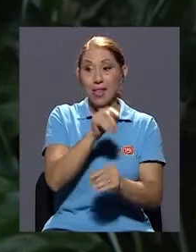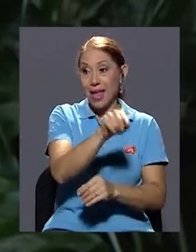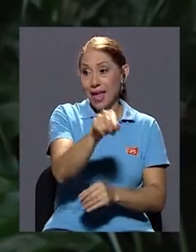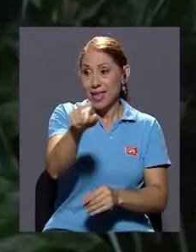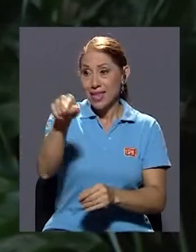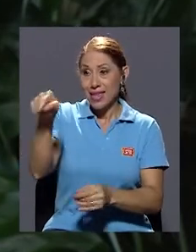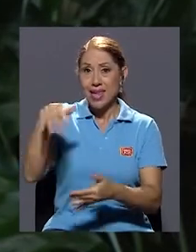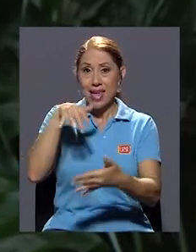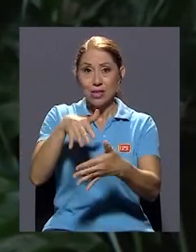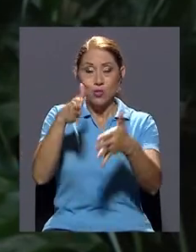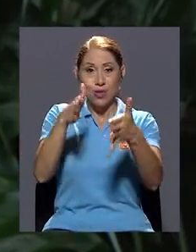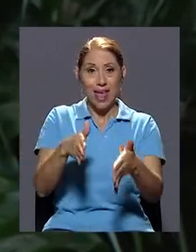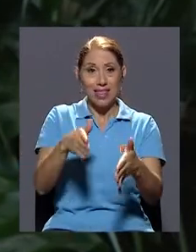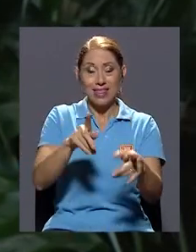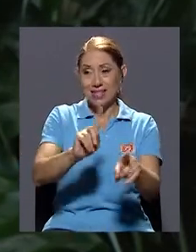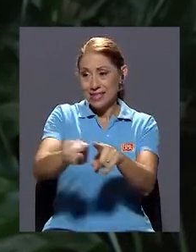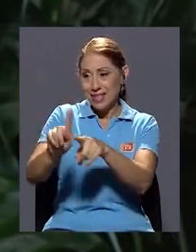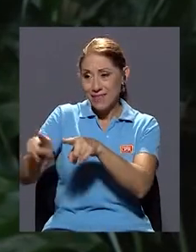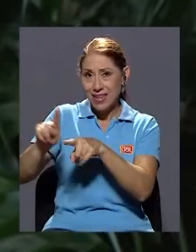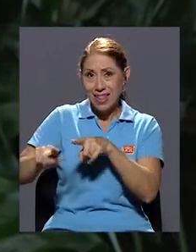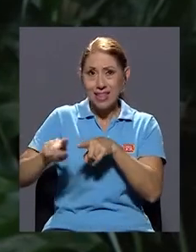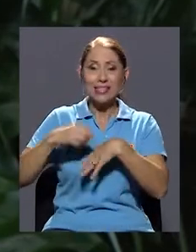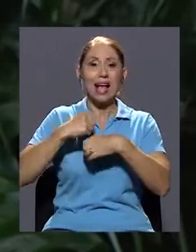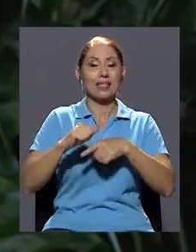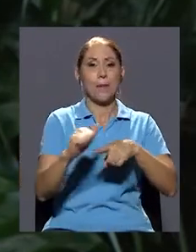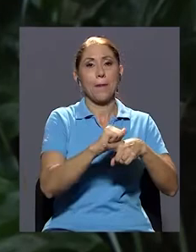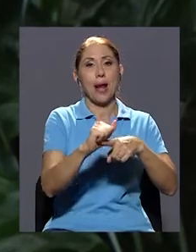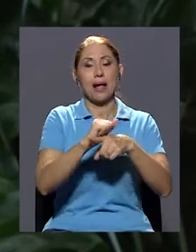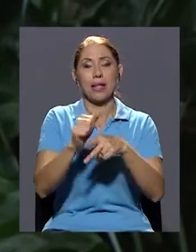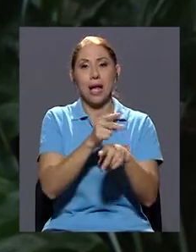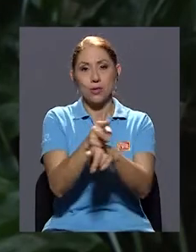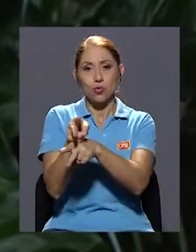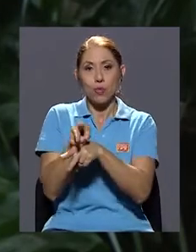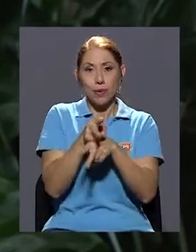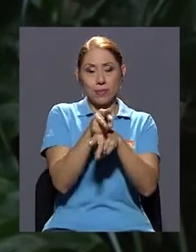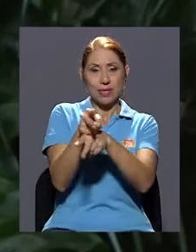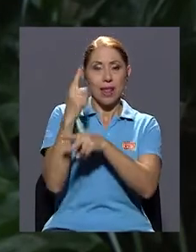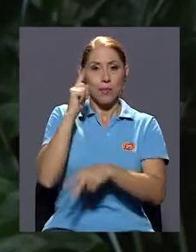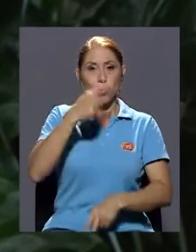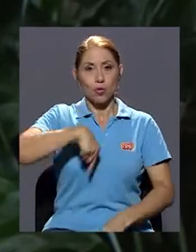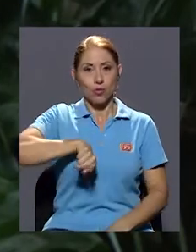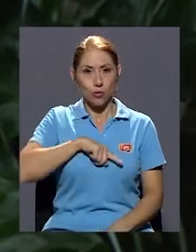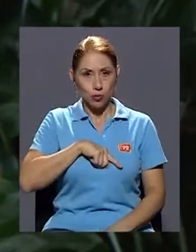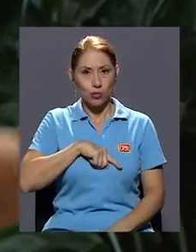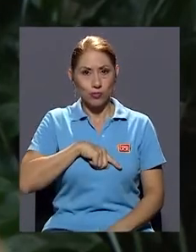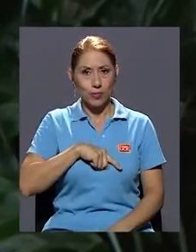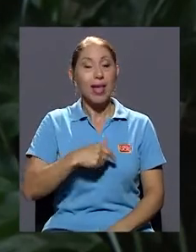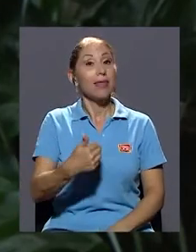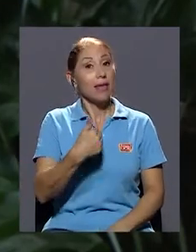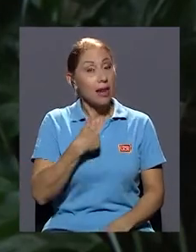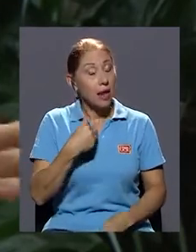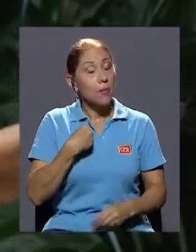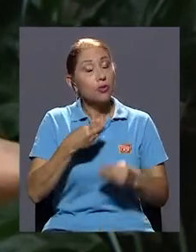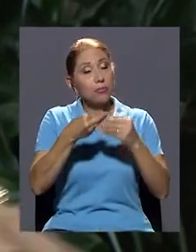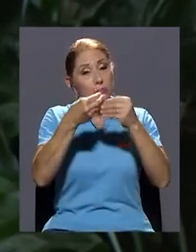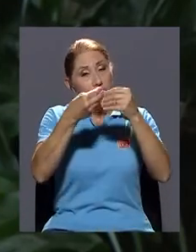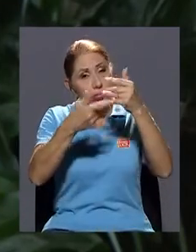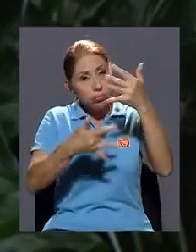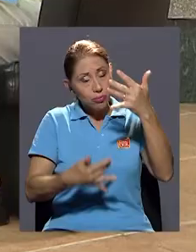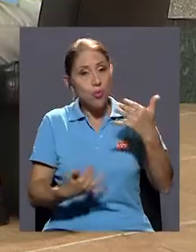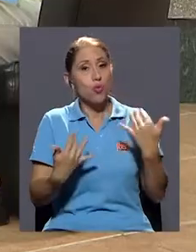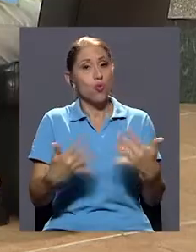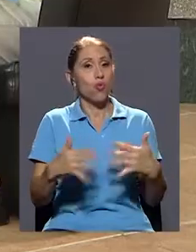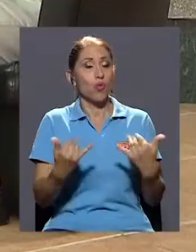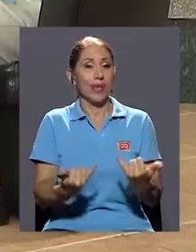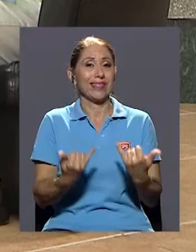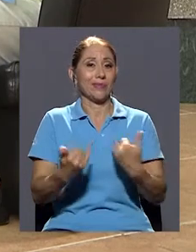de diferentes cursos y áreas llevan a cabo su práctica supervisada por nosotros. Entonces, tenemos un amplio espectro